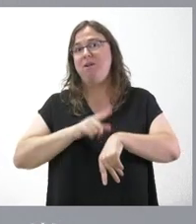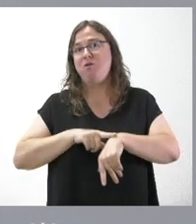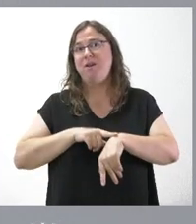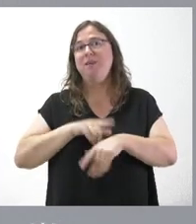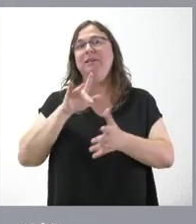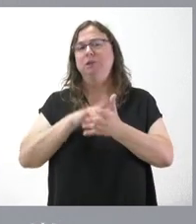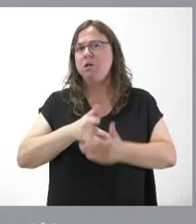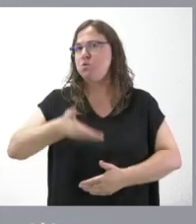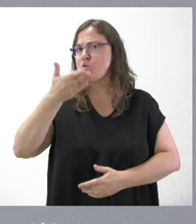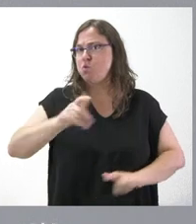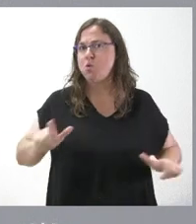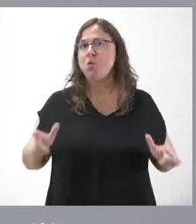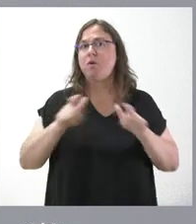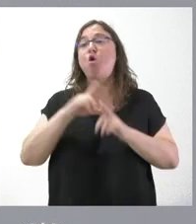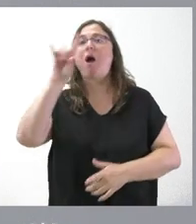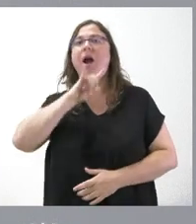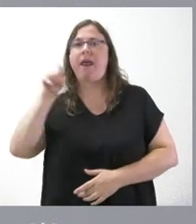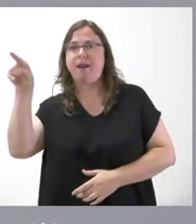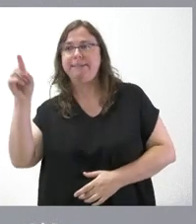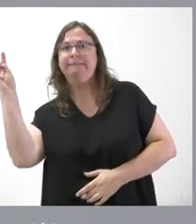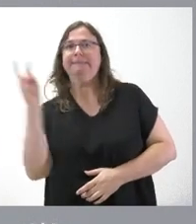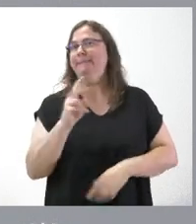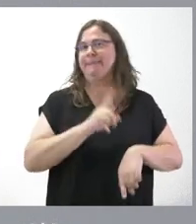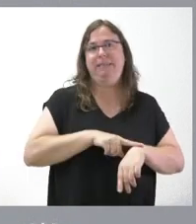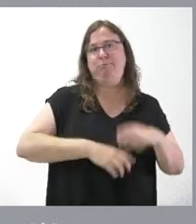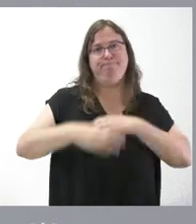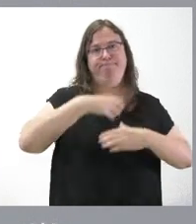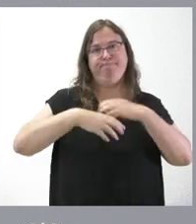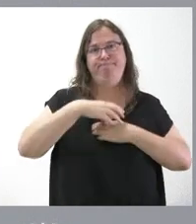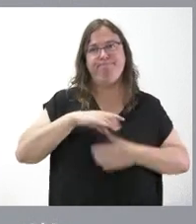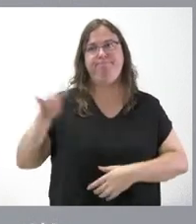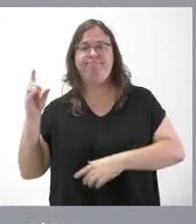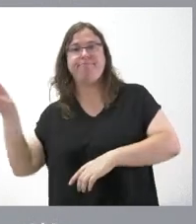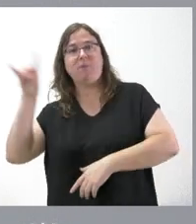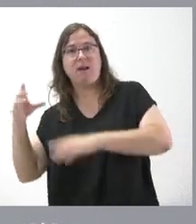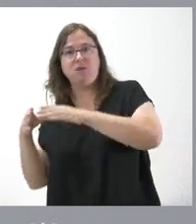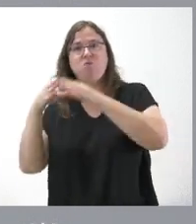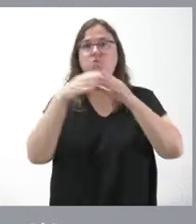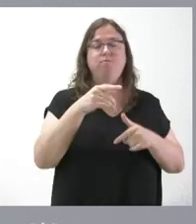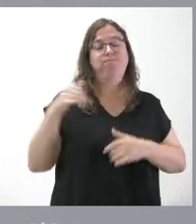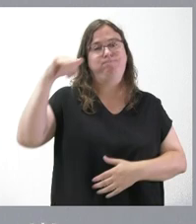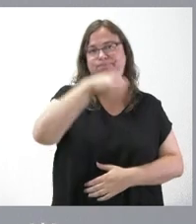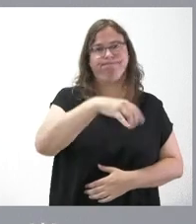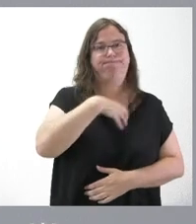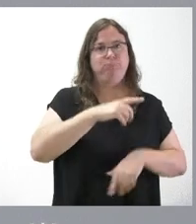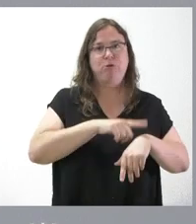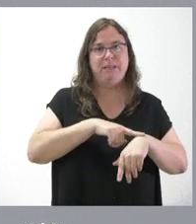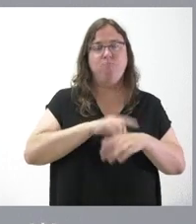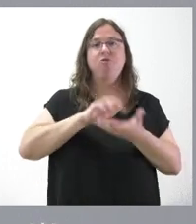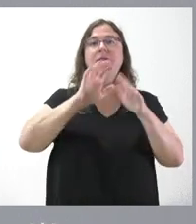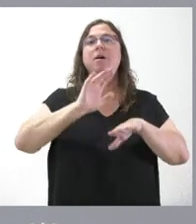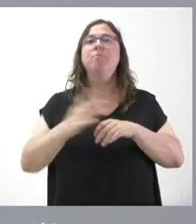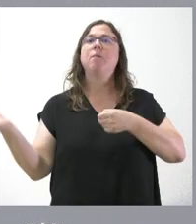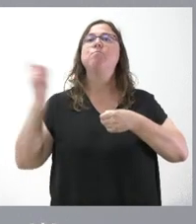tuvo una importante reunión en Canarias y no ha podido llegar a tiempo desde la comunidad autónoma de Canarias a Castilla y León para